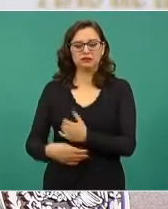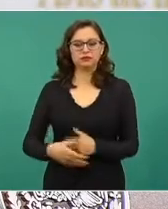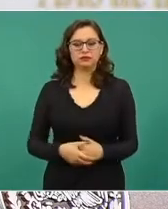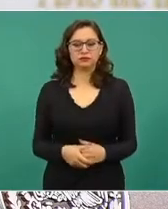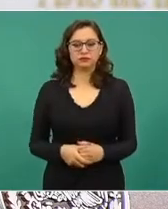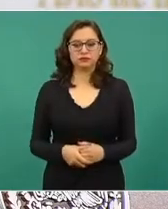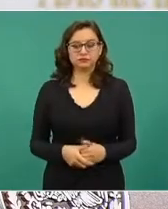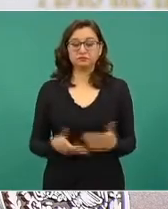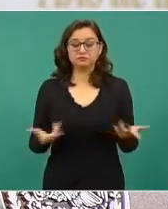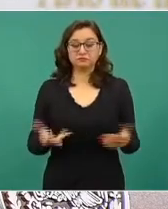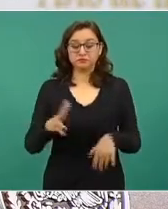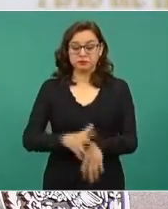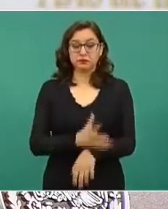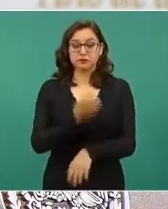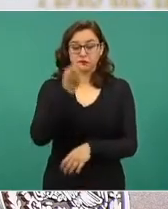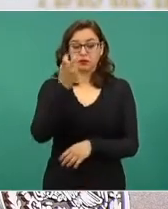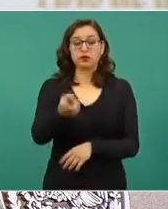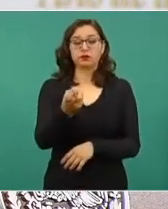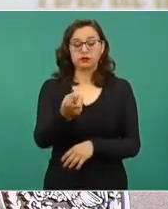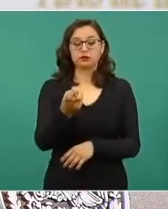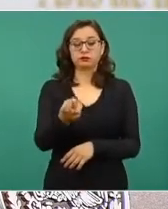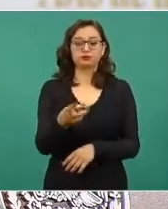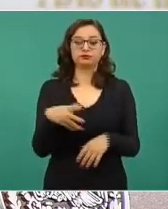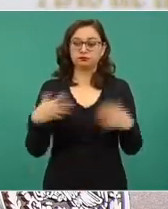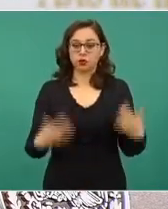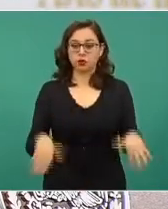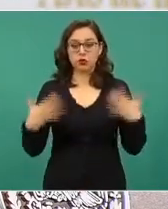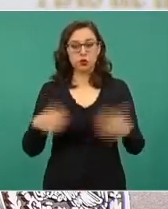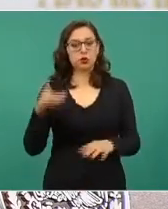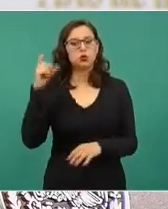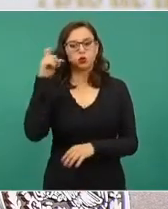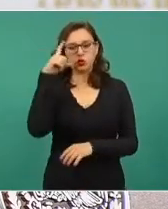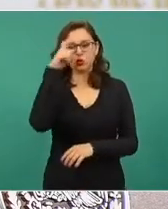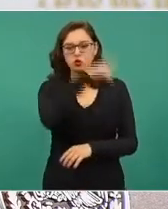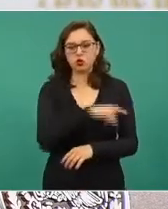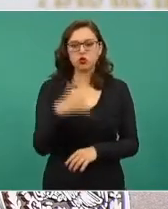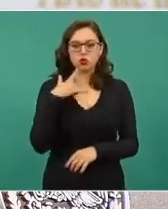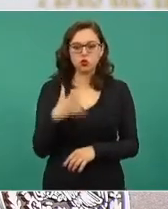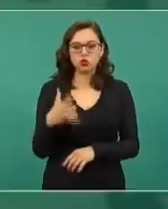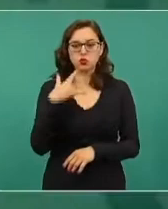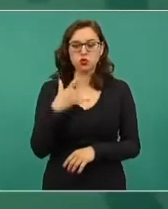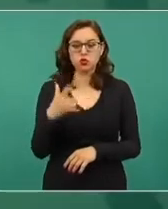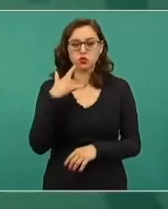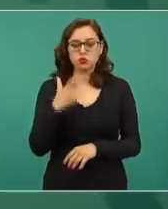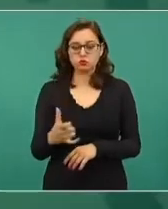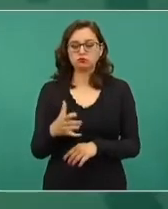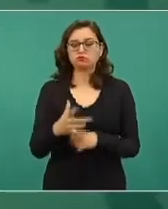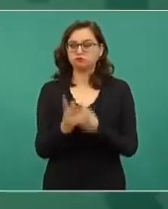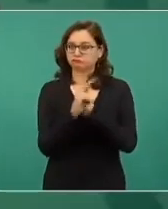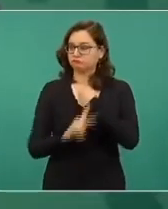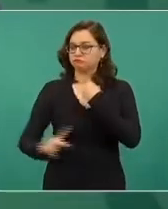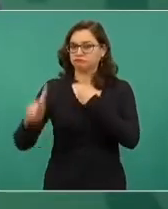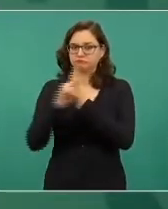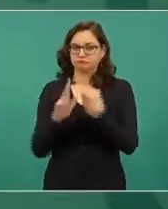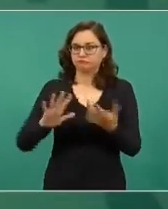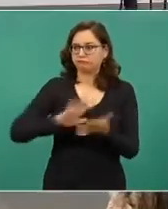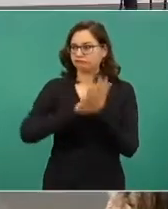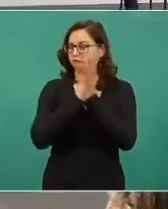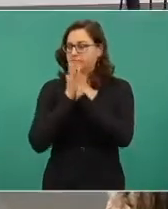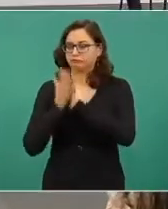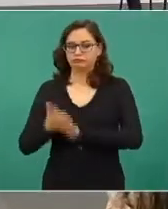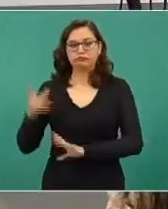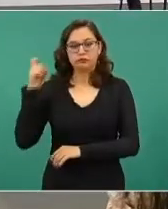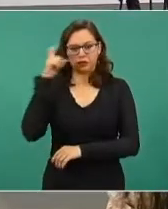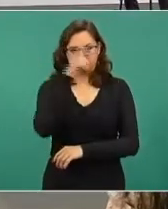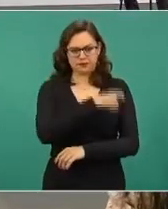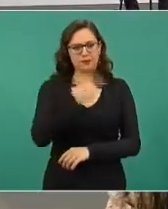Entonces, por eso está costando transformar al país. Entonces, a ver, ¿por qué no lo pones?